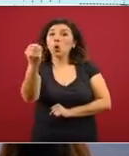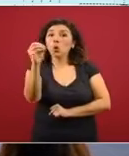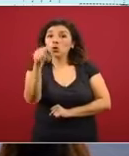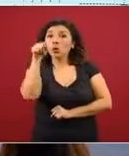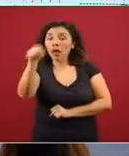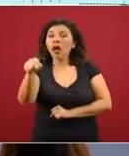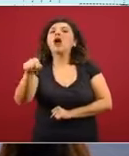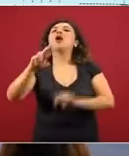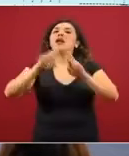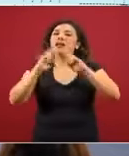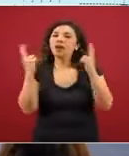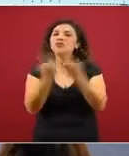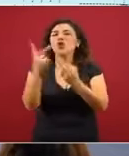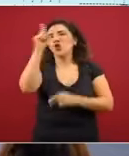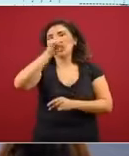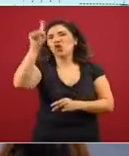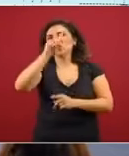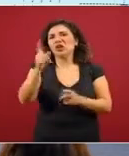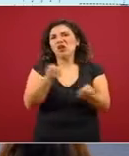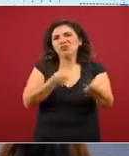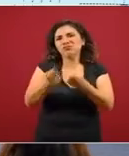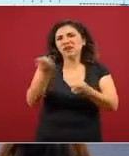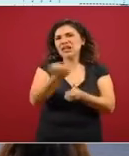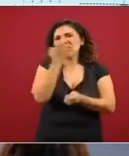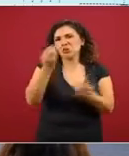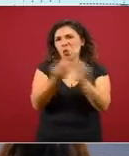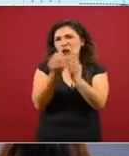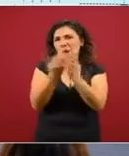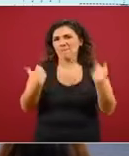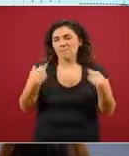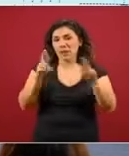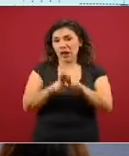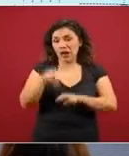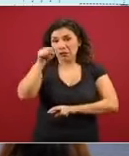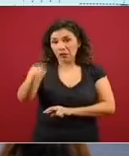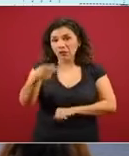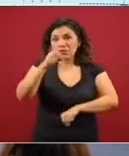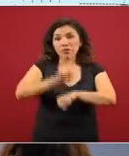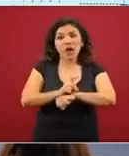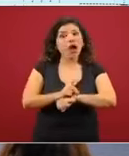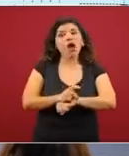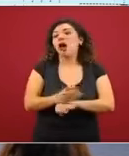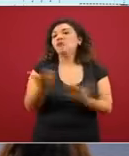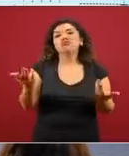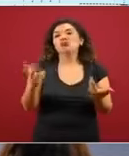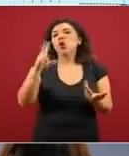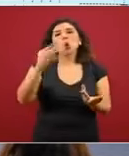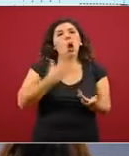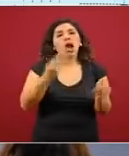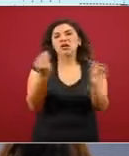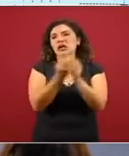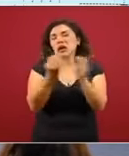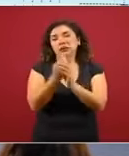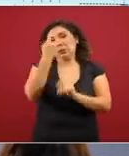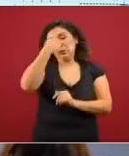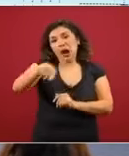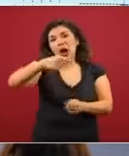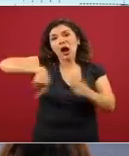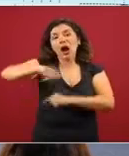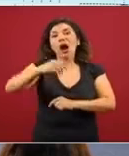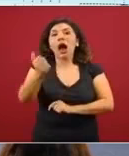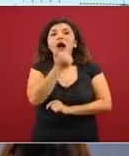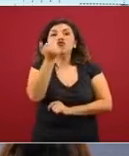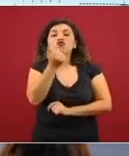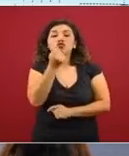otro consejo técnico escolar en donde no hay clases para las